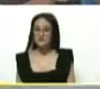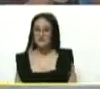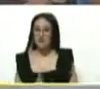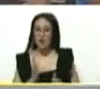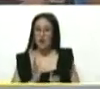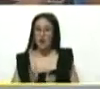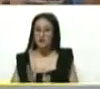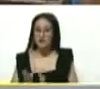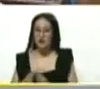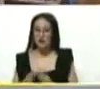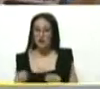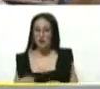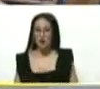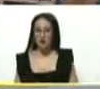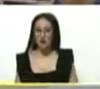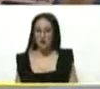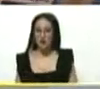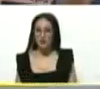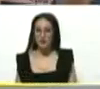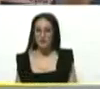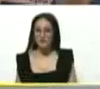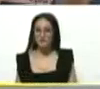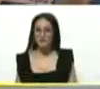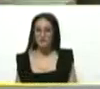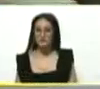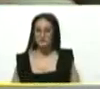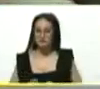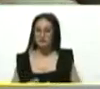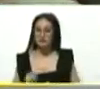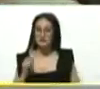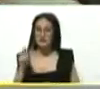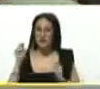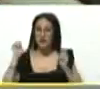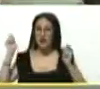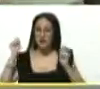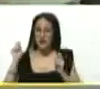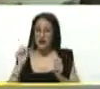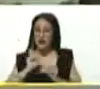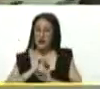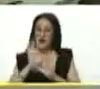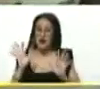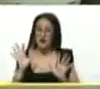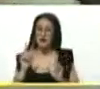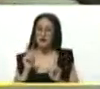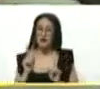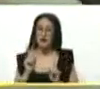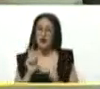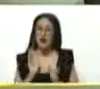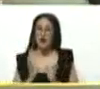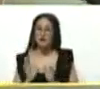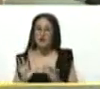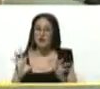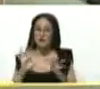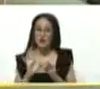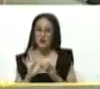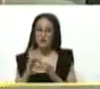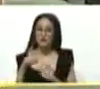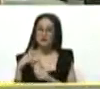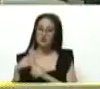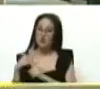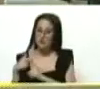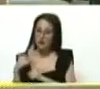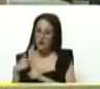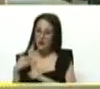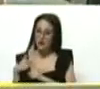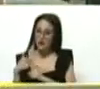Organizándonos. La consigna está muy clara. Organizar, unir, sumar,